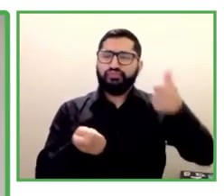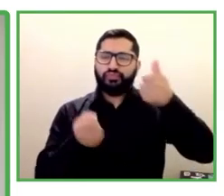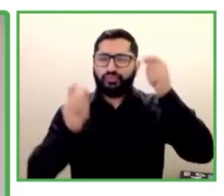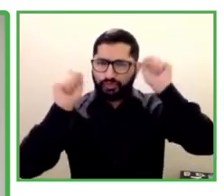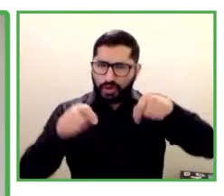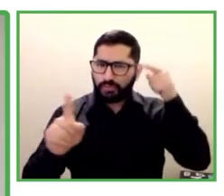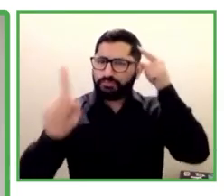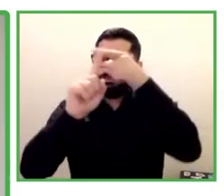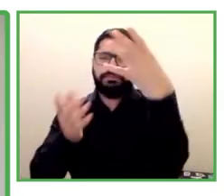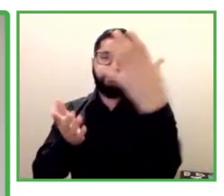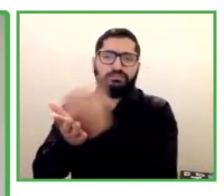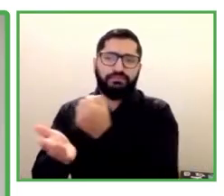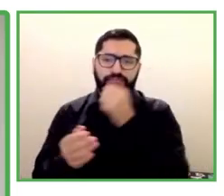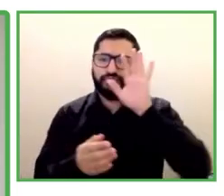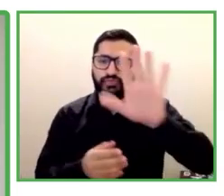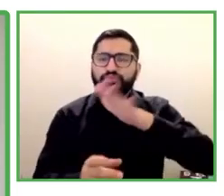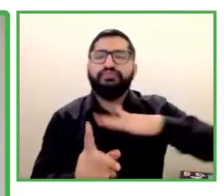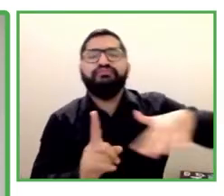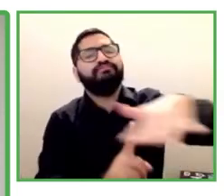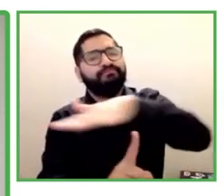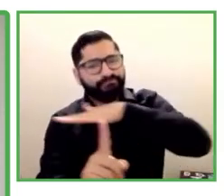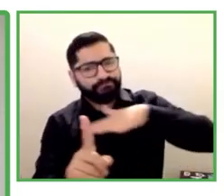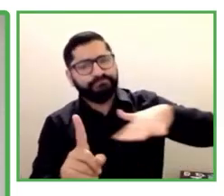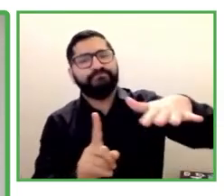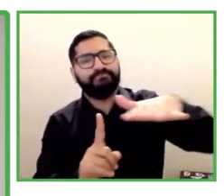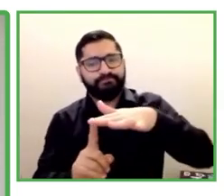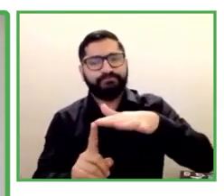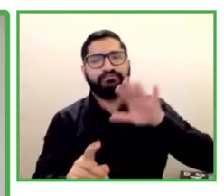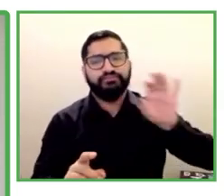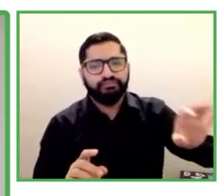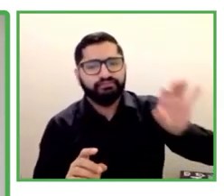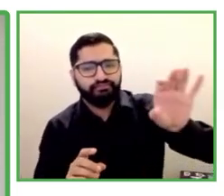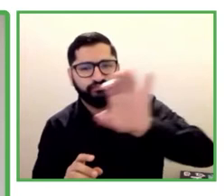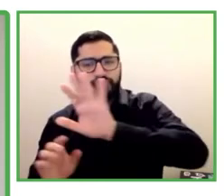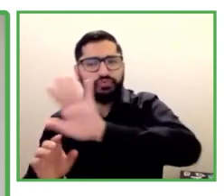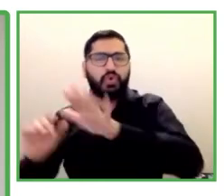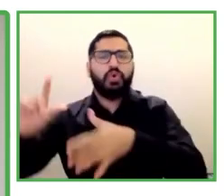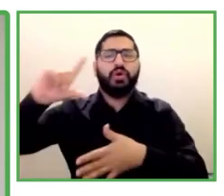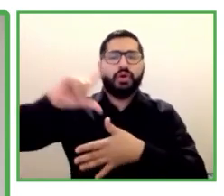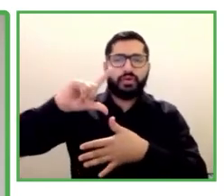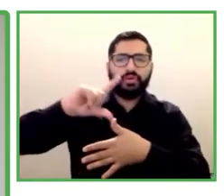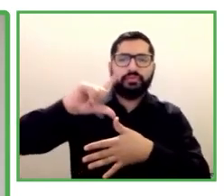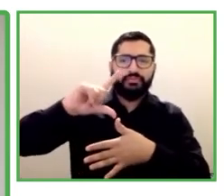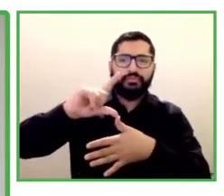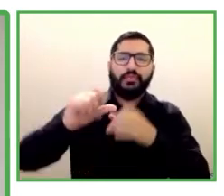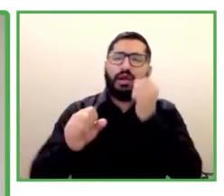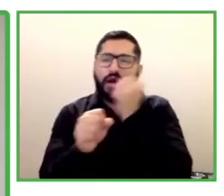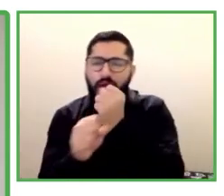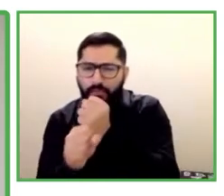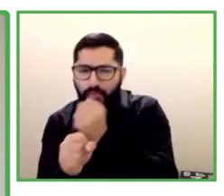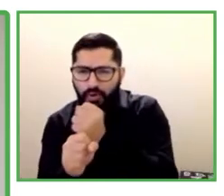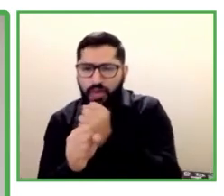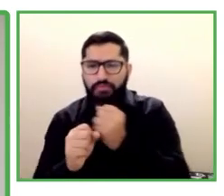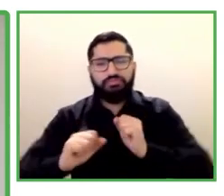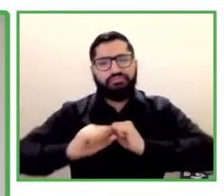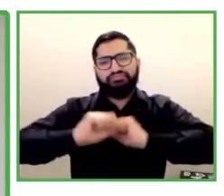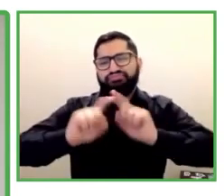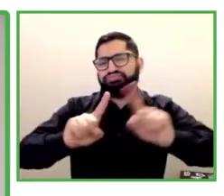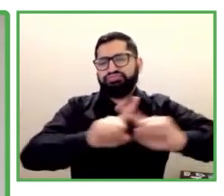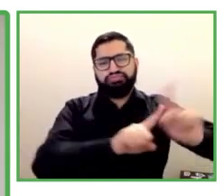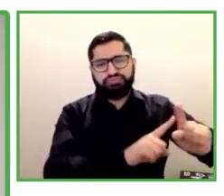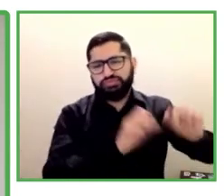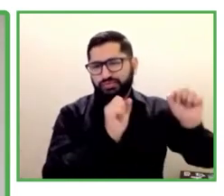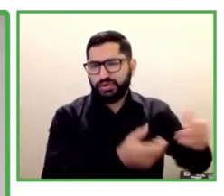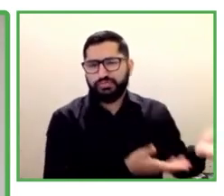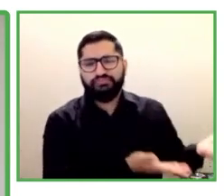laboral. Quizás podrían entregar sus contactos o retroalimentación, probablemente